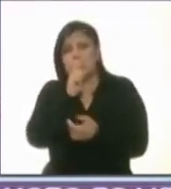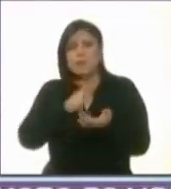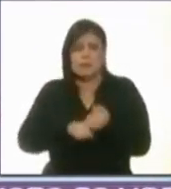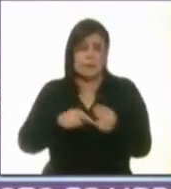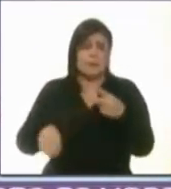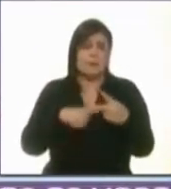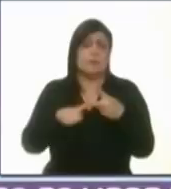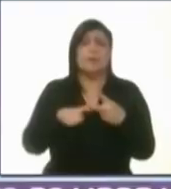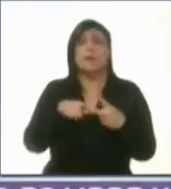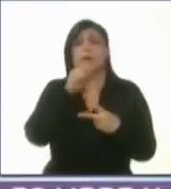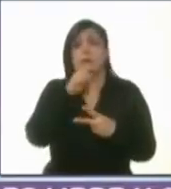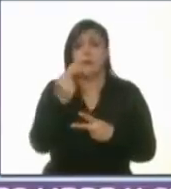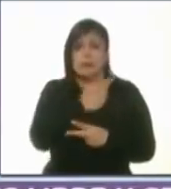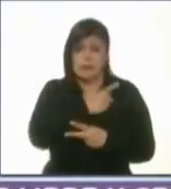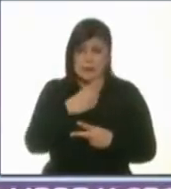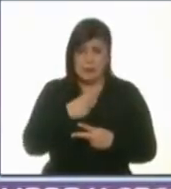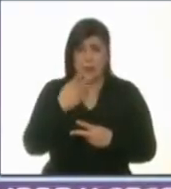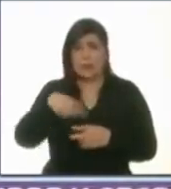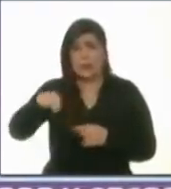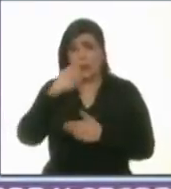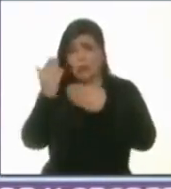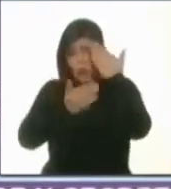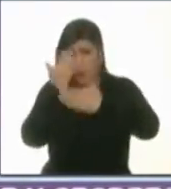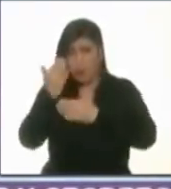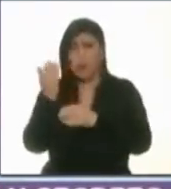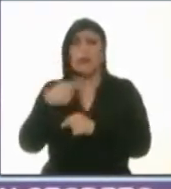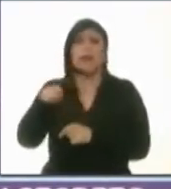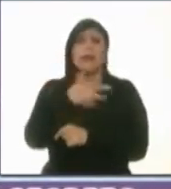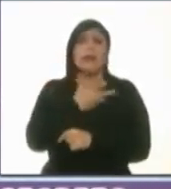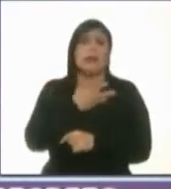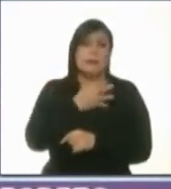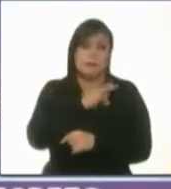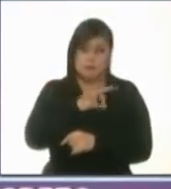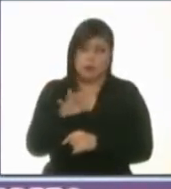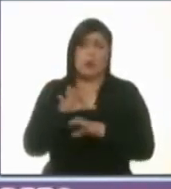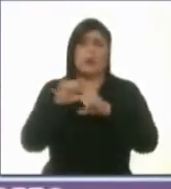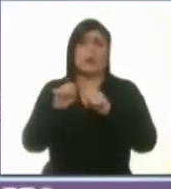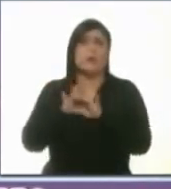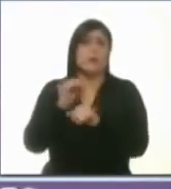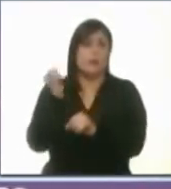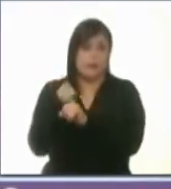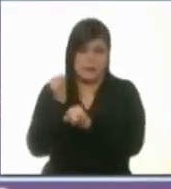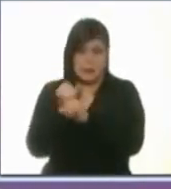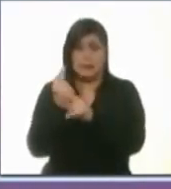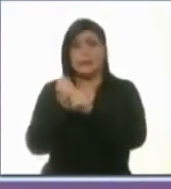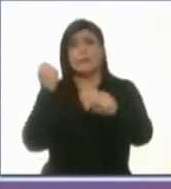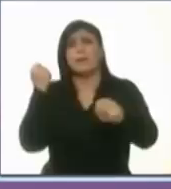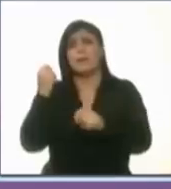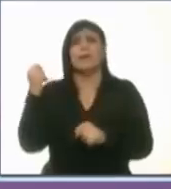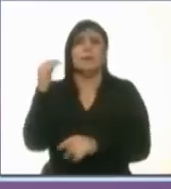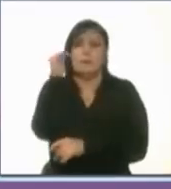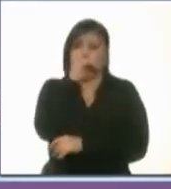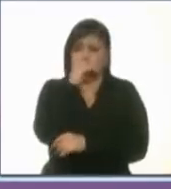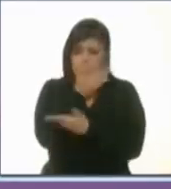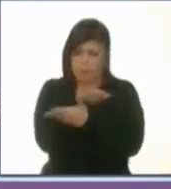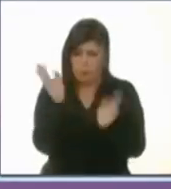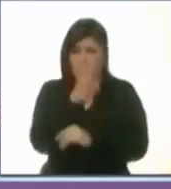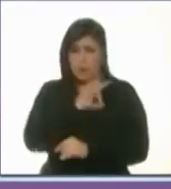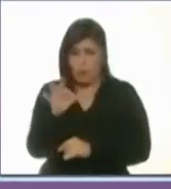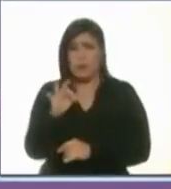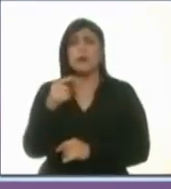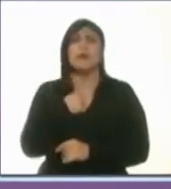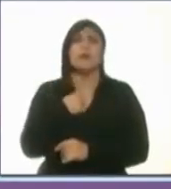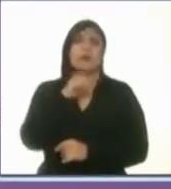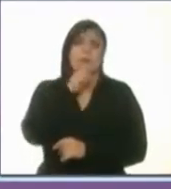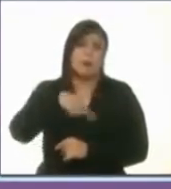estudiantes los estudiantes tendrán internet y transporte público gratis. Le voy a dar a las